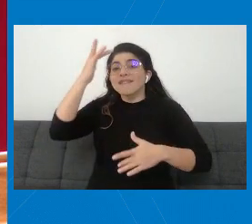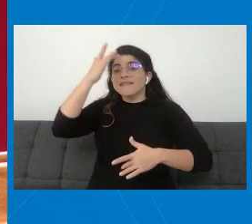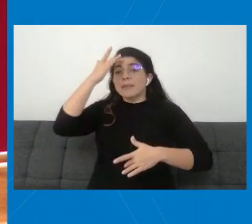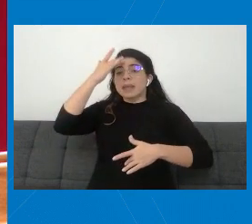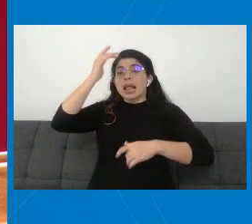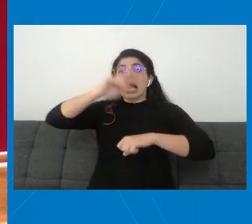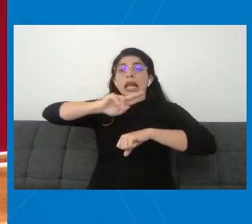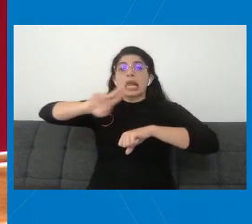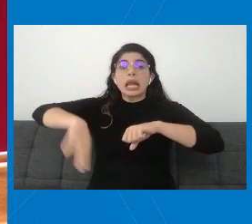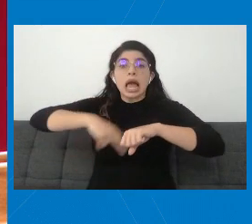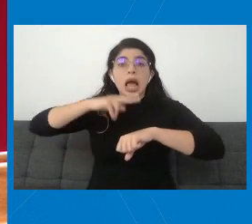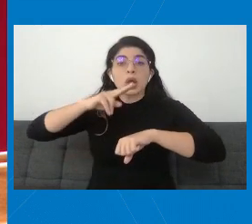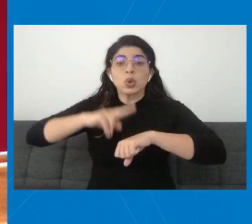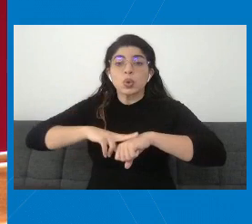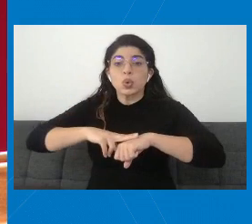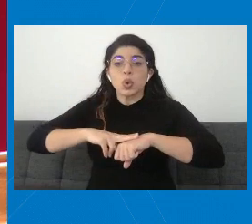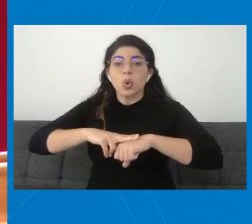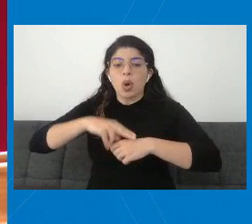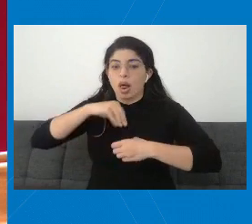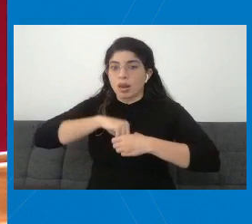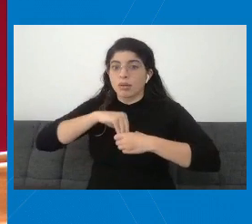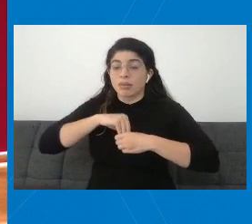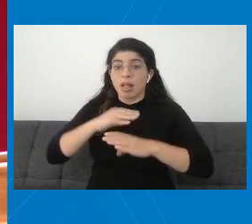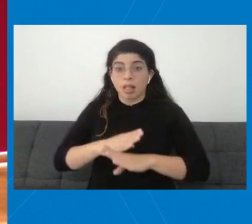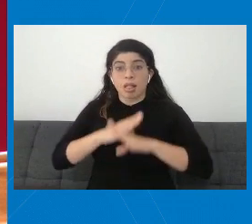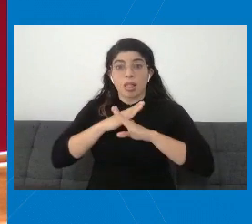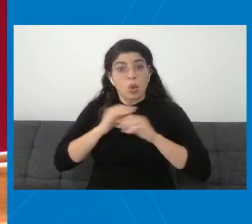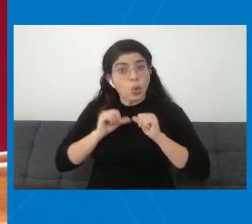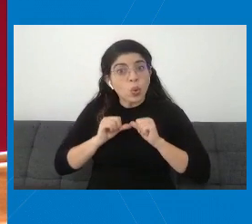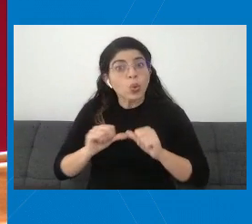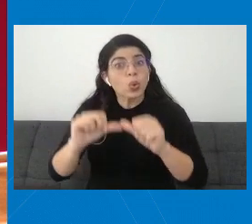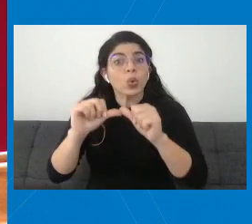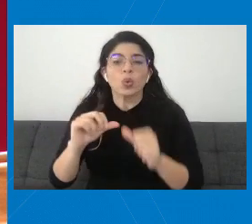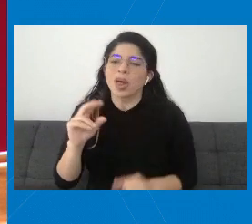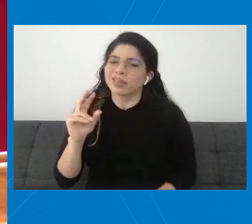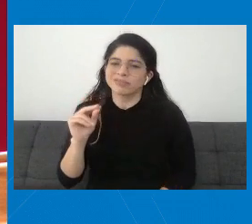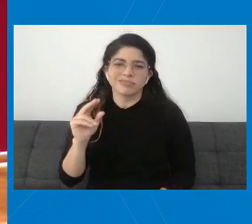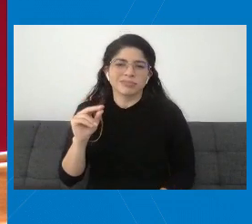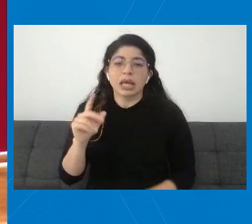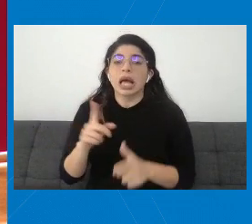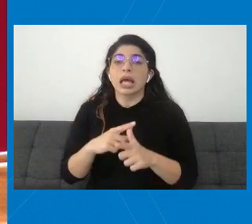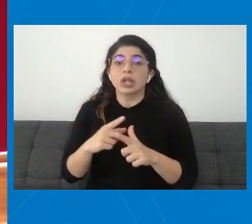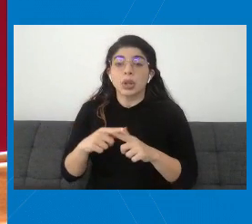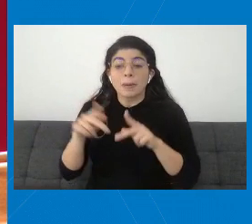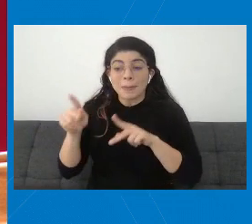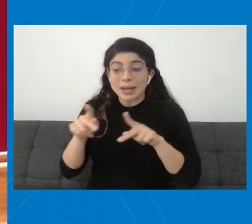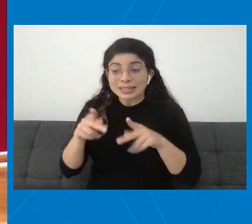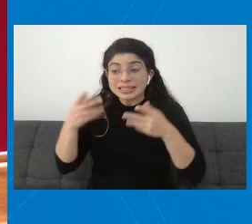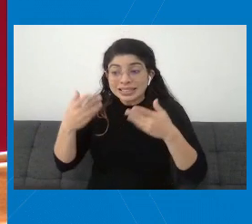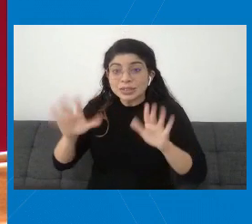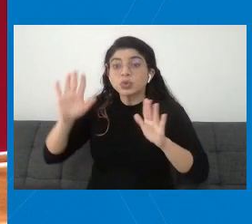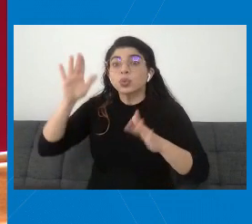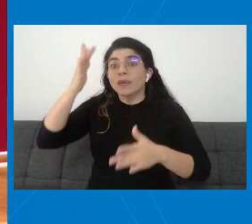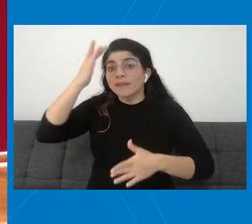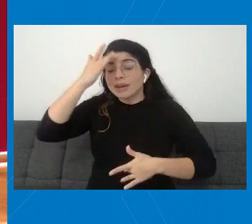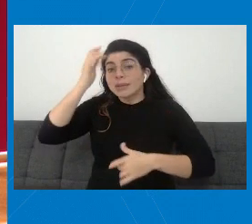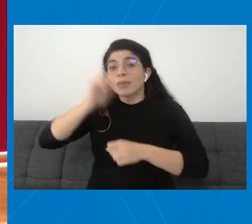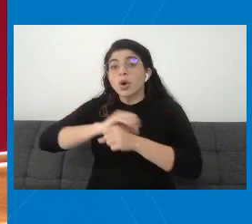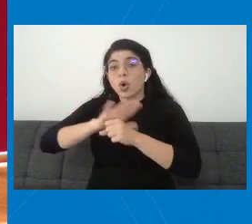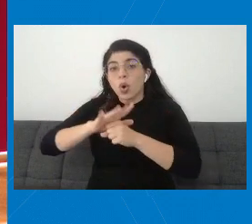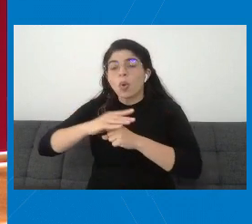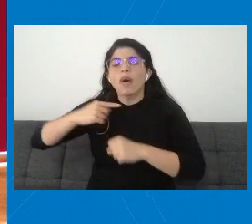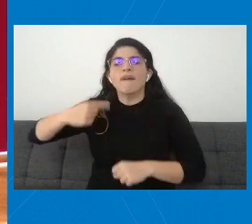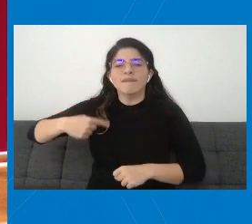no deja inmunidad duradera. Entonces, las personas que han tenido COVID es frecuente